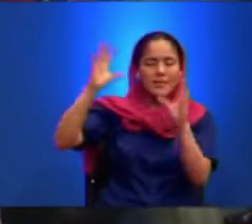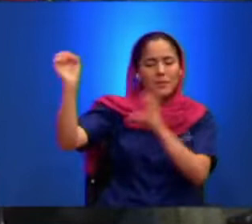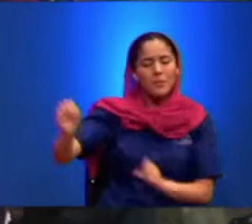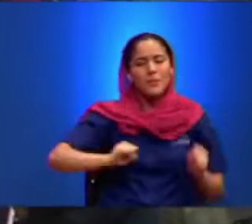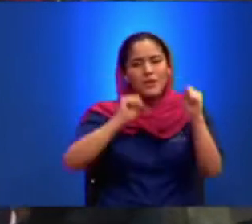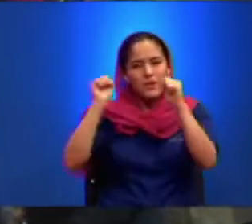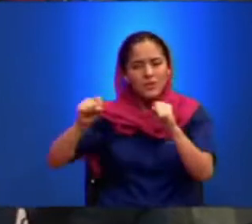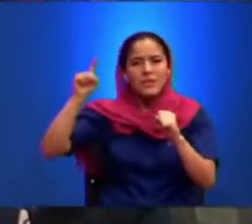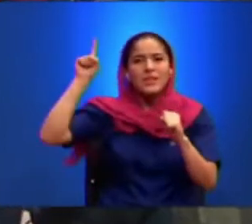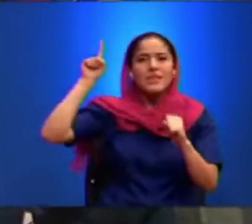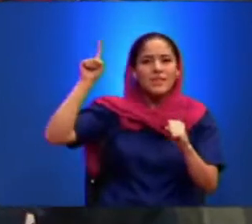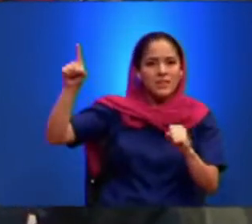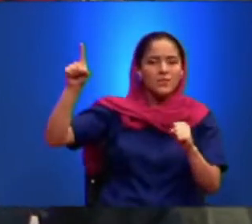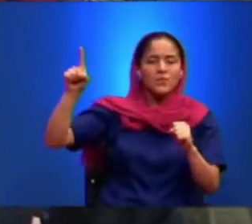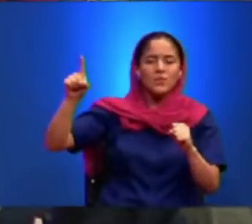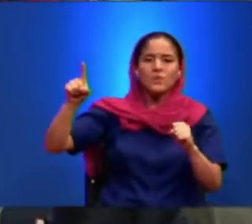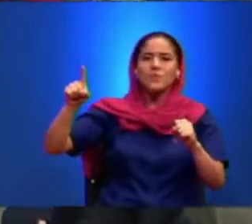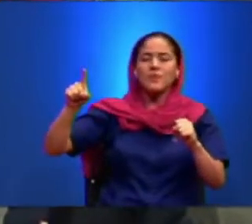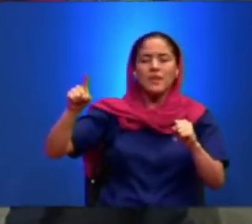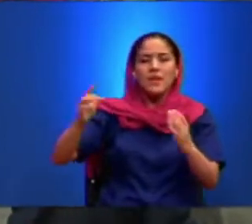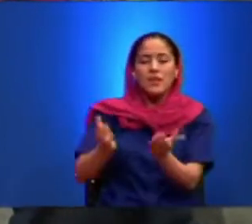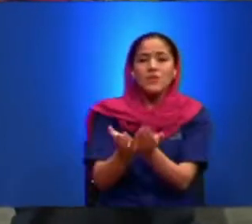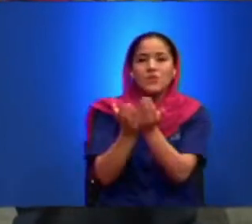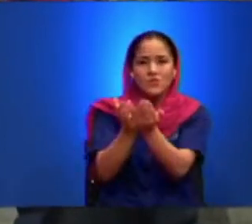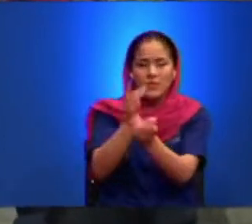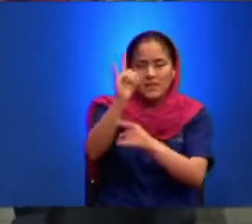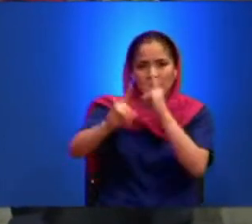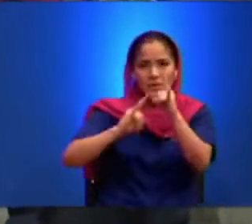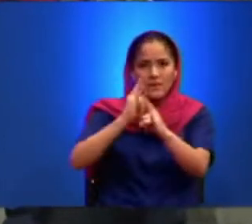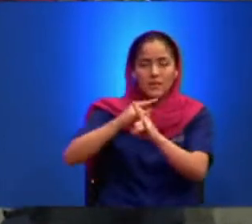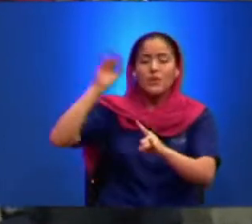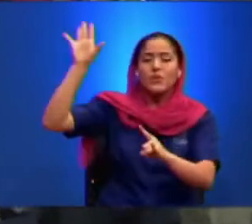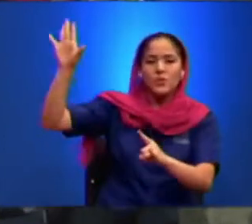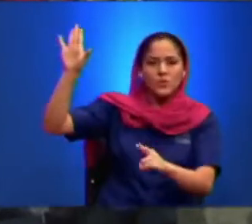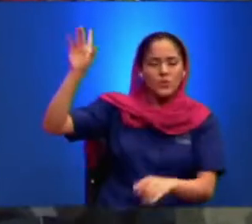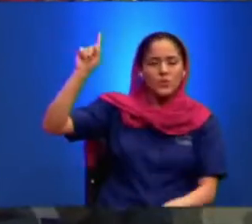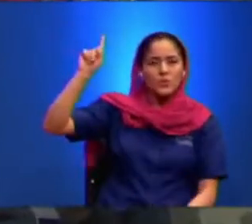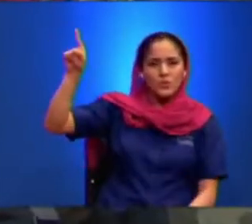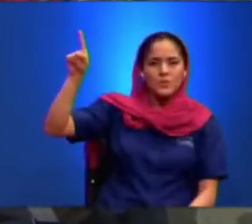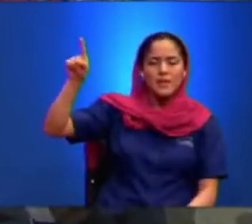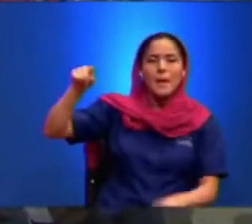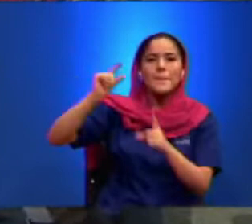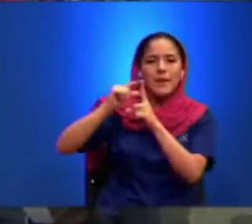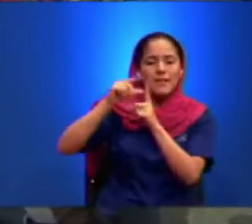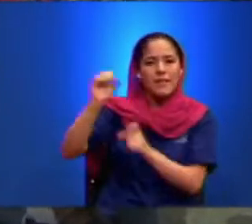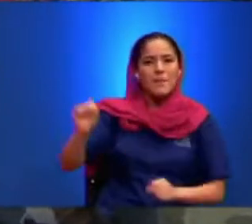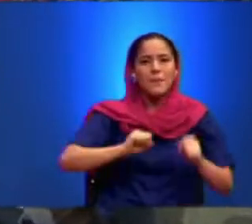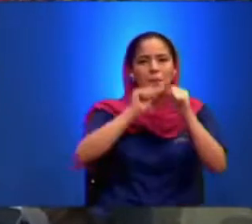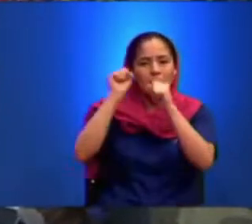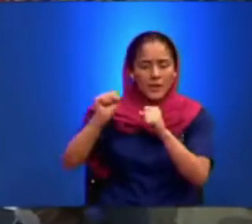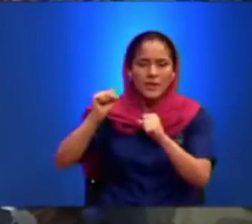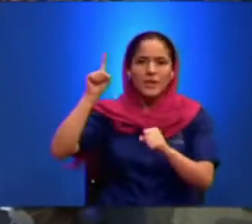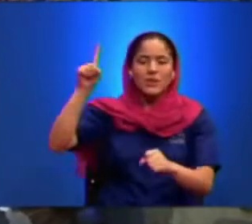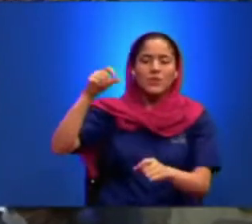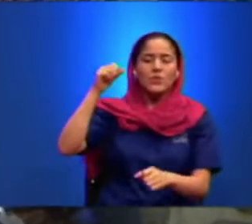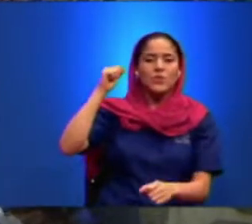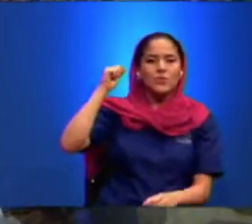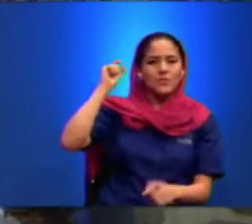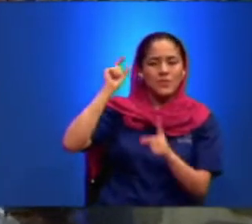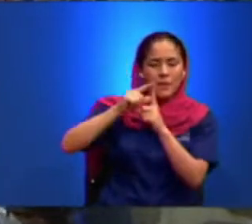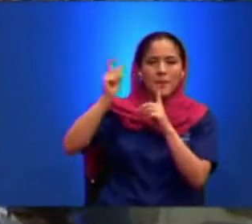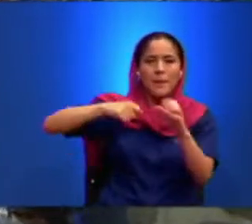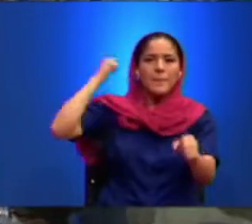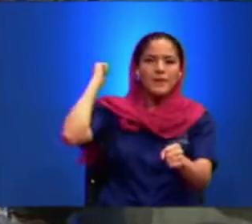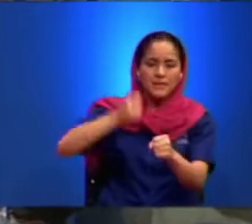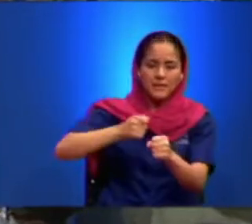sostienes el universo Señor Tu palabra de poder, tu palabra martillo, tu palabra fuego, tu palabra semilla,